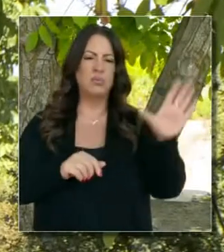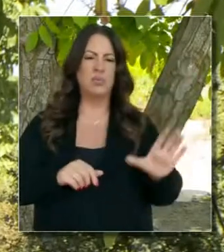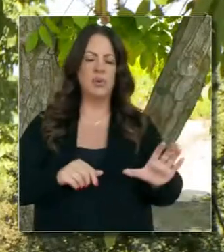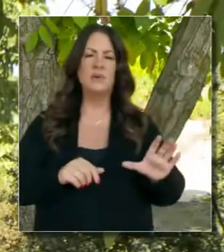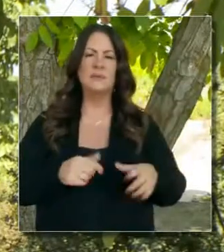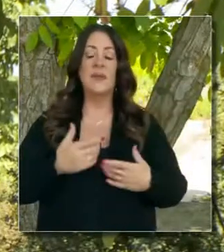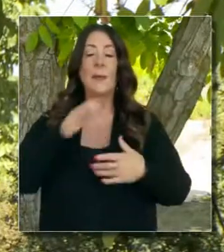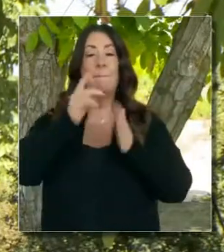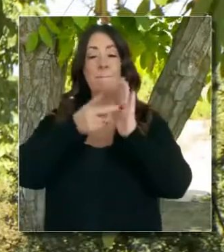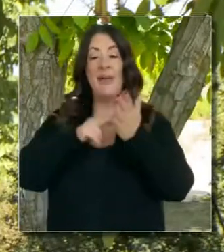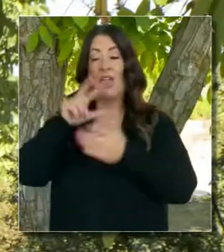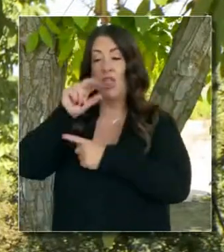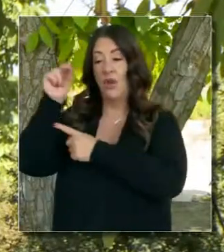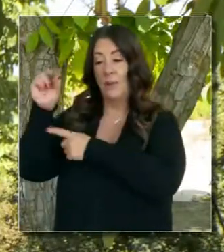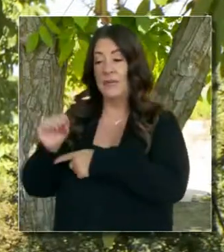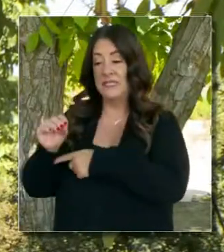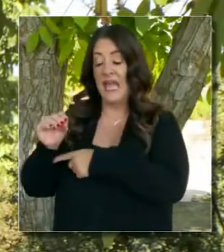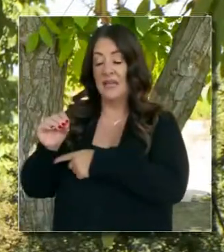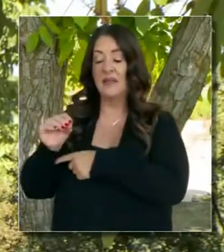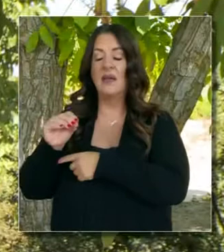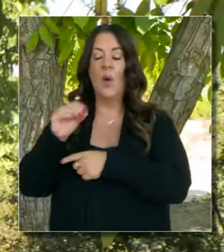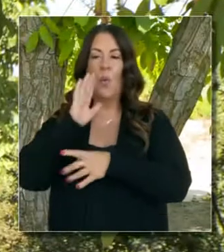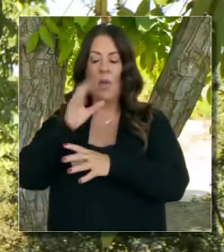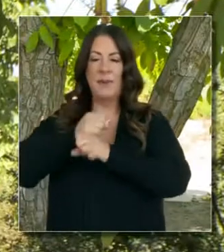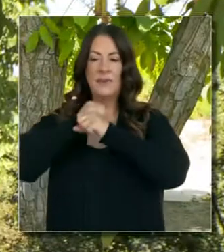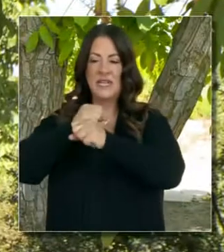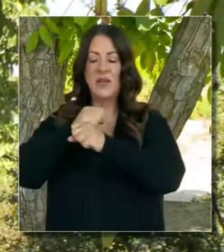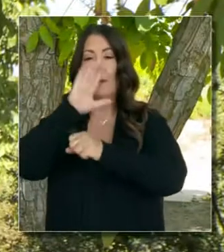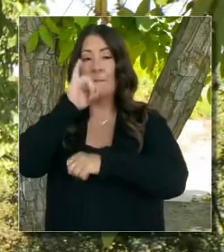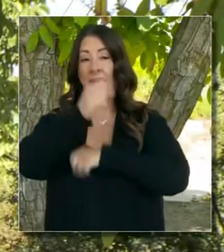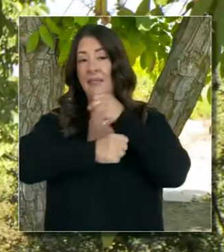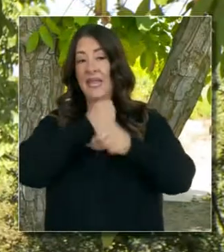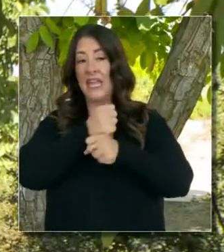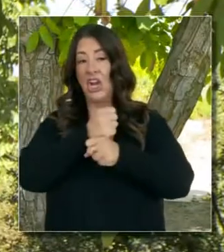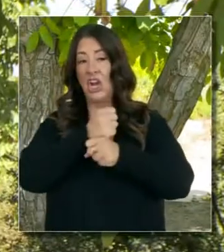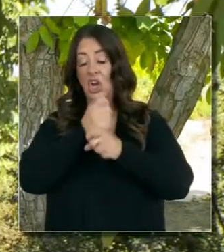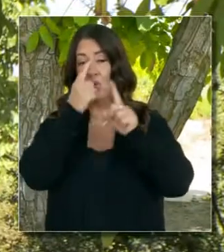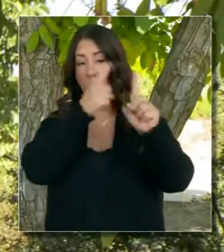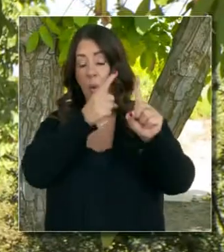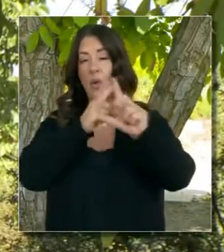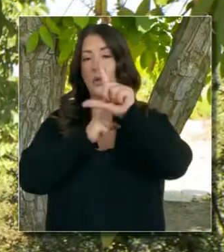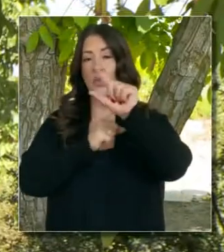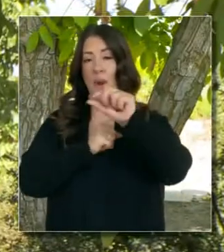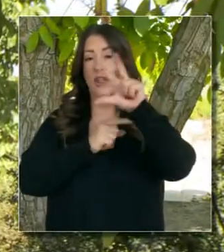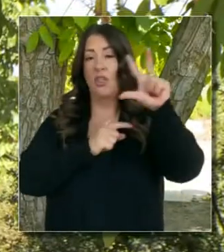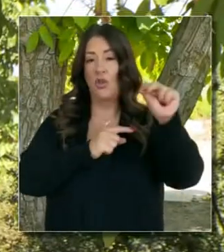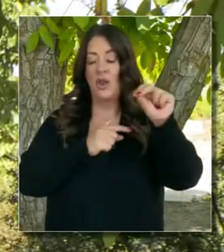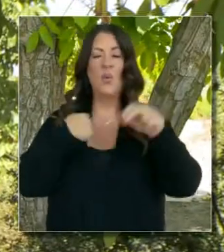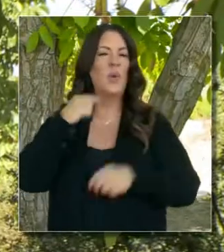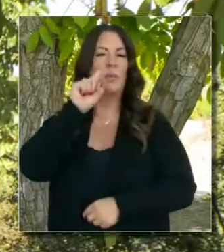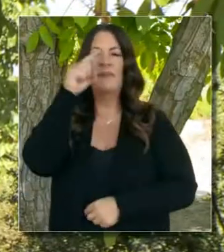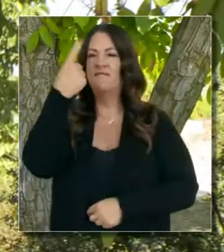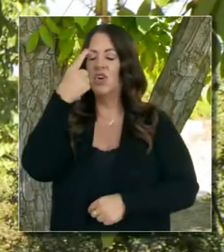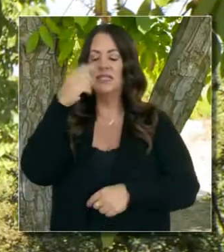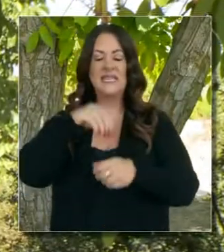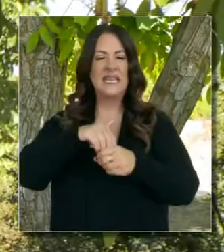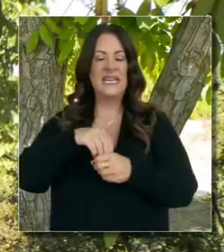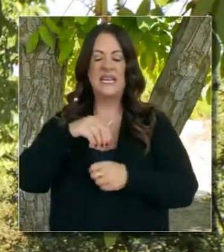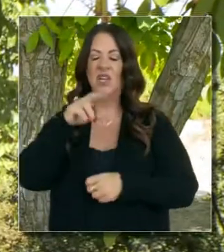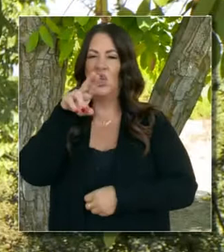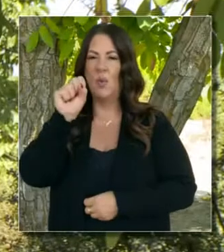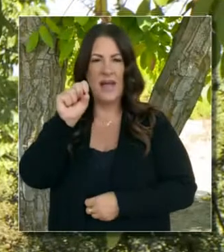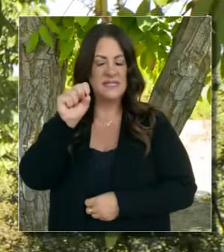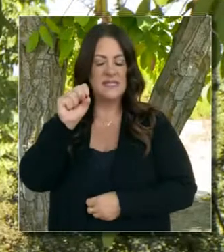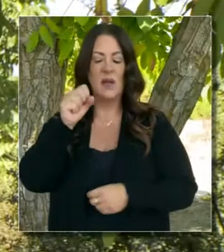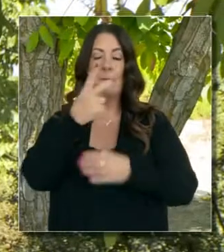litorales. 30 por 30 por 2030 es el mandato y el objetivo. Seremos el primer Estado en los